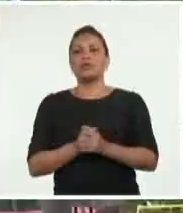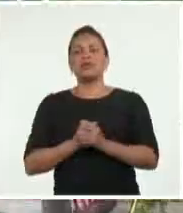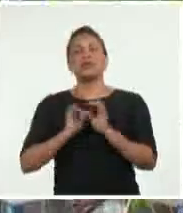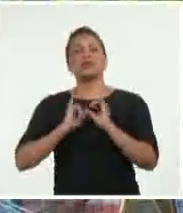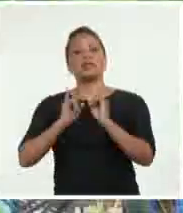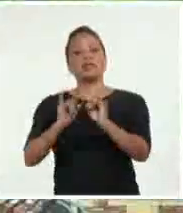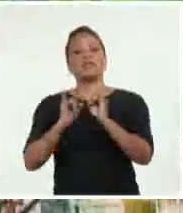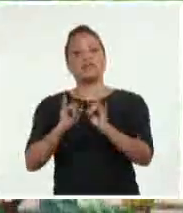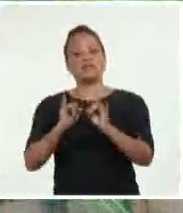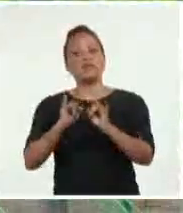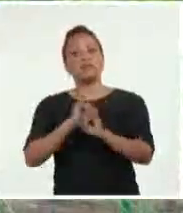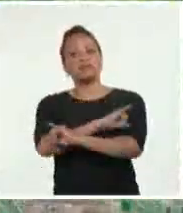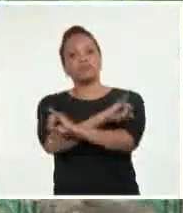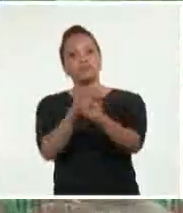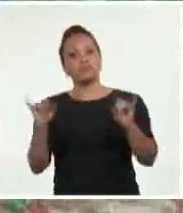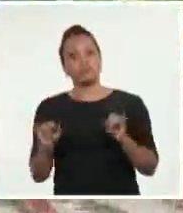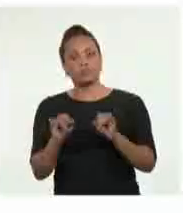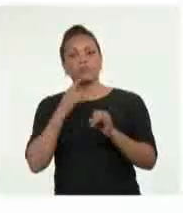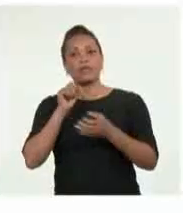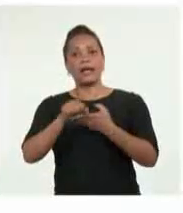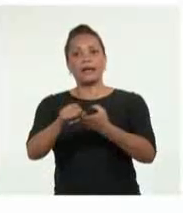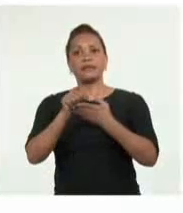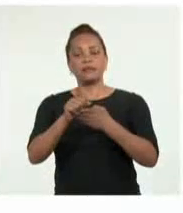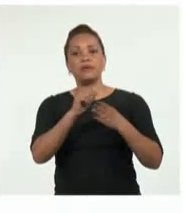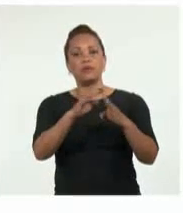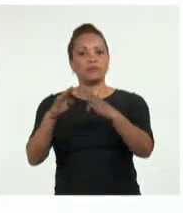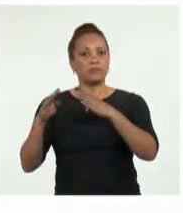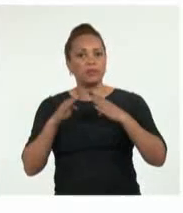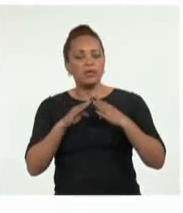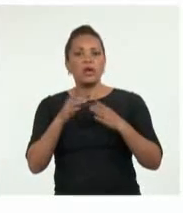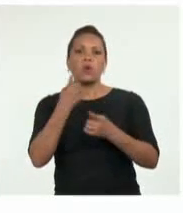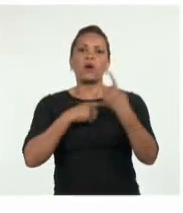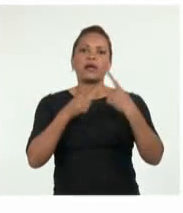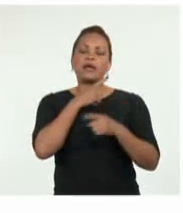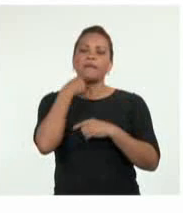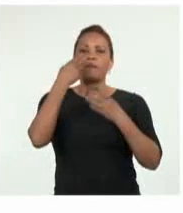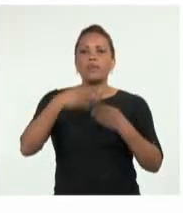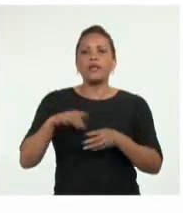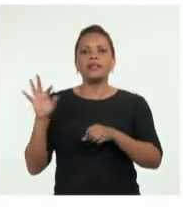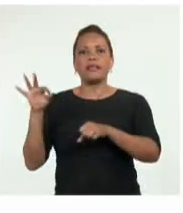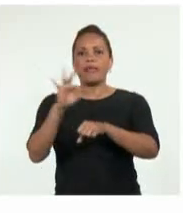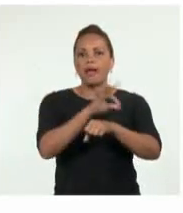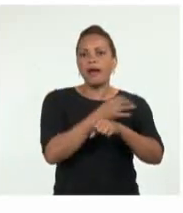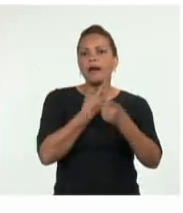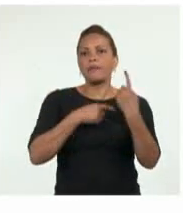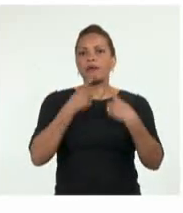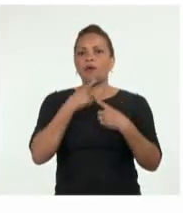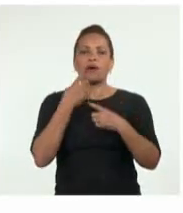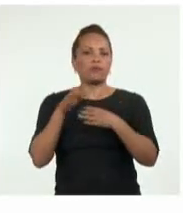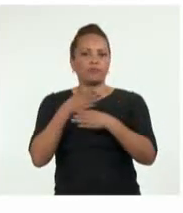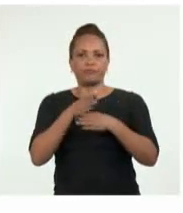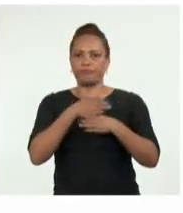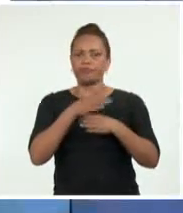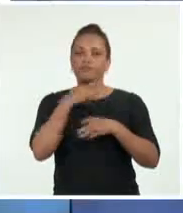inmediato al Servicio Veterinario Oficial de la localidad cualquier muerte de aves, de crianza o silvestres.